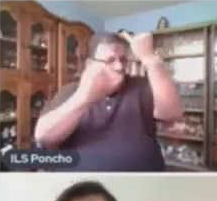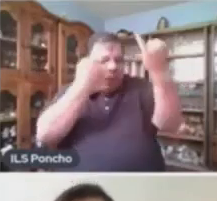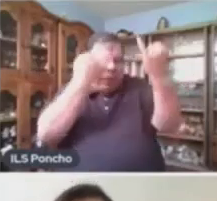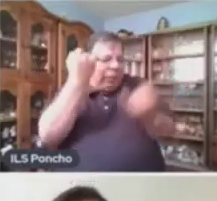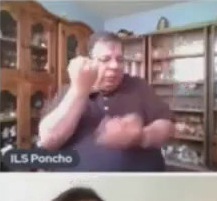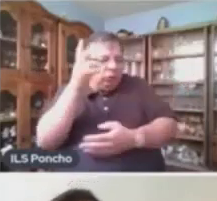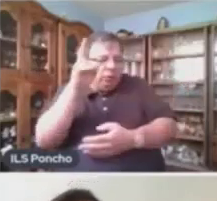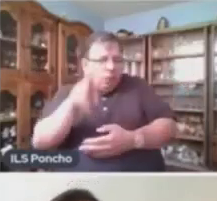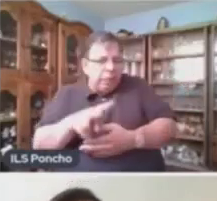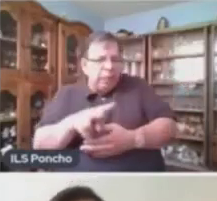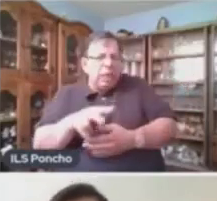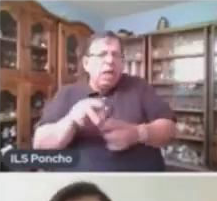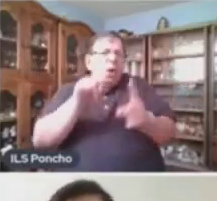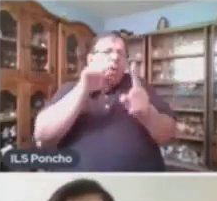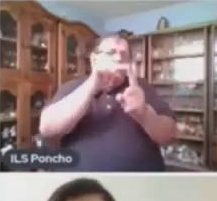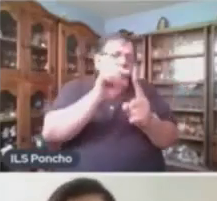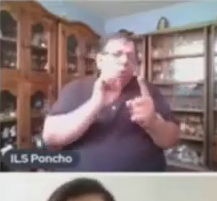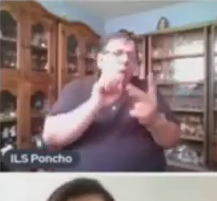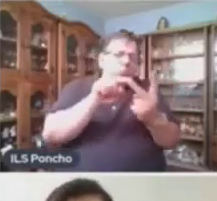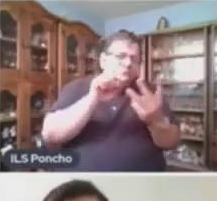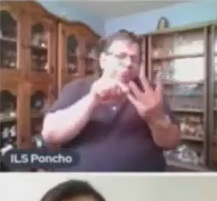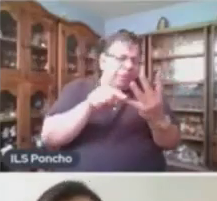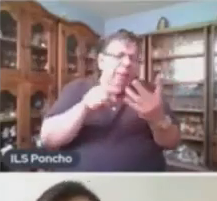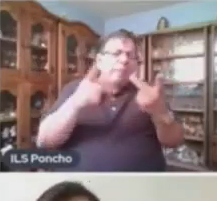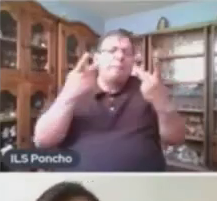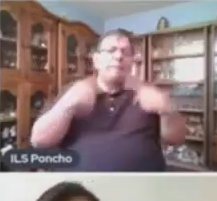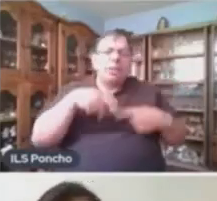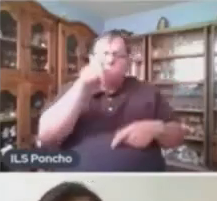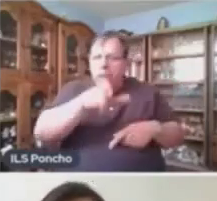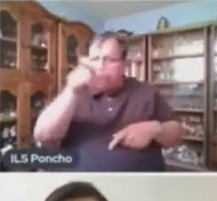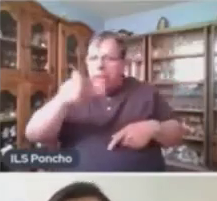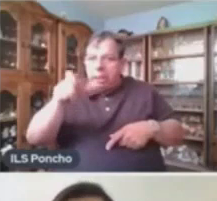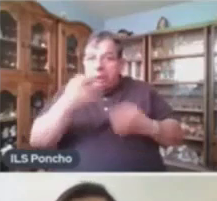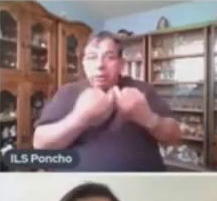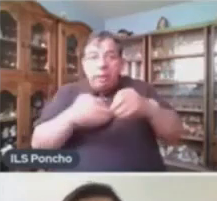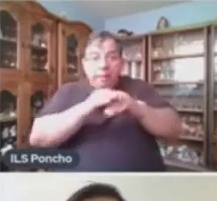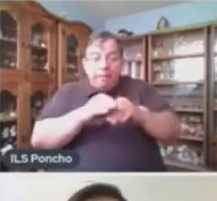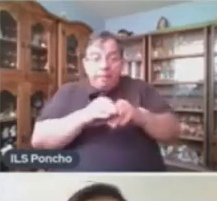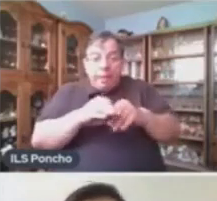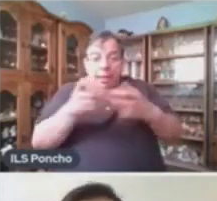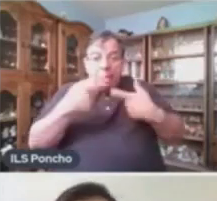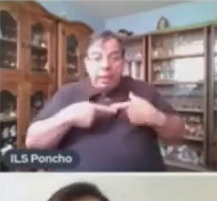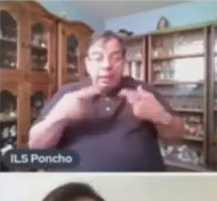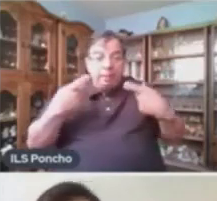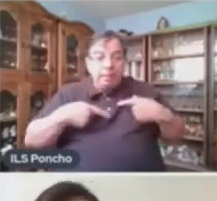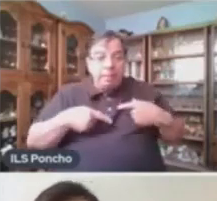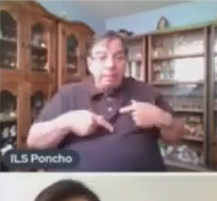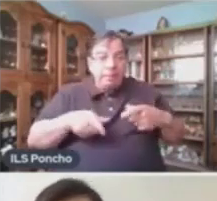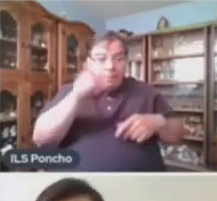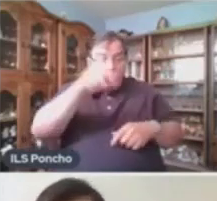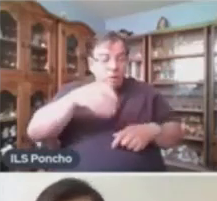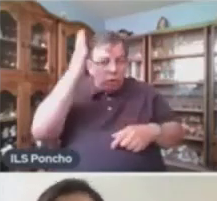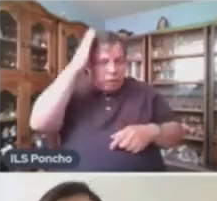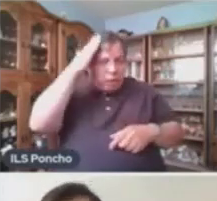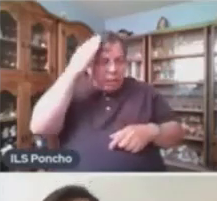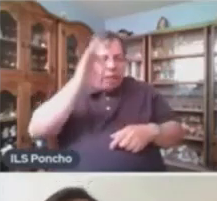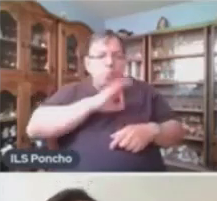clave Que son esenciales Para que el protagonista Pueda superar Sus pruebas